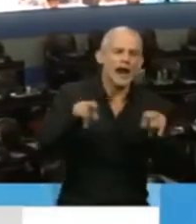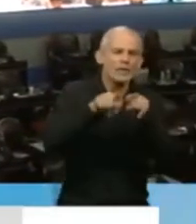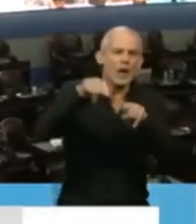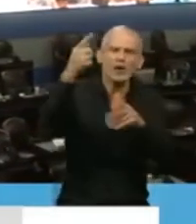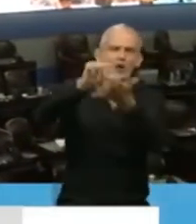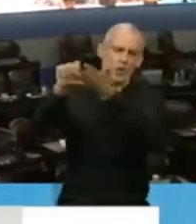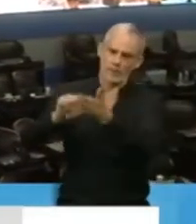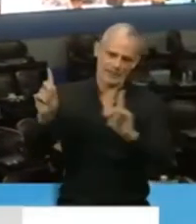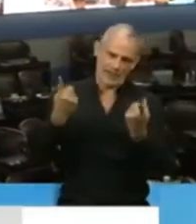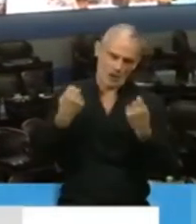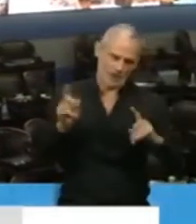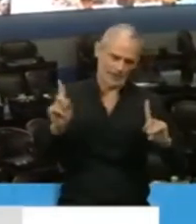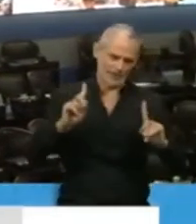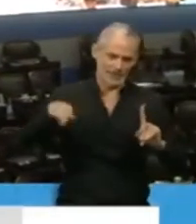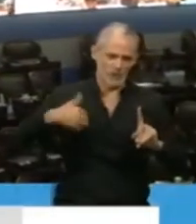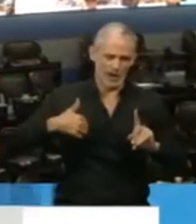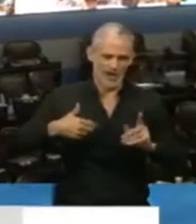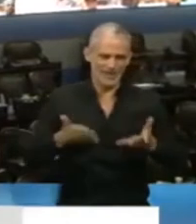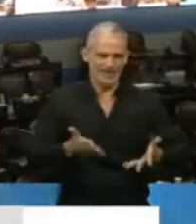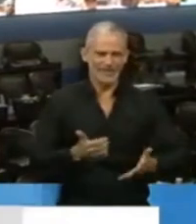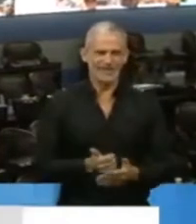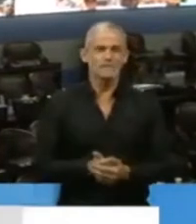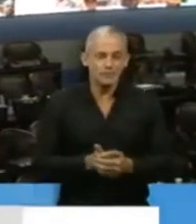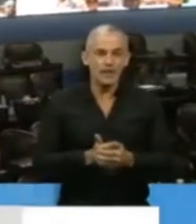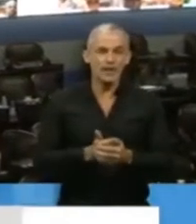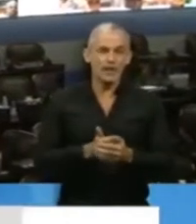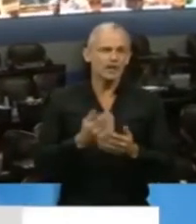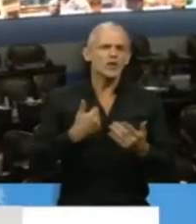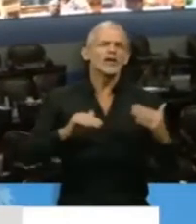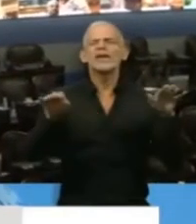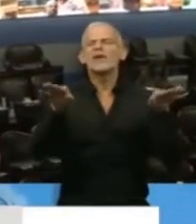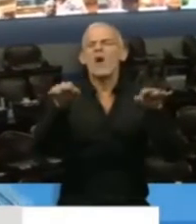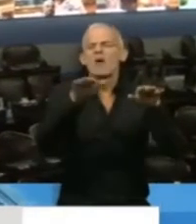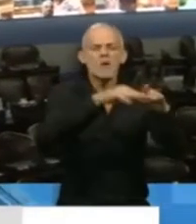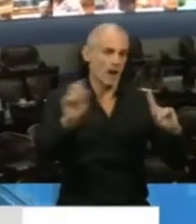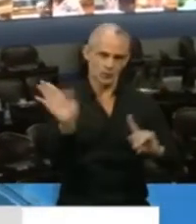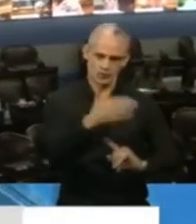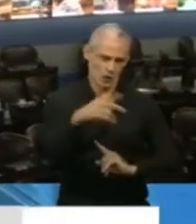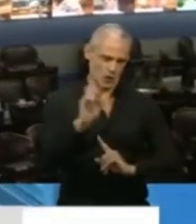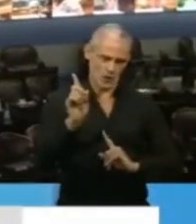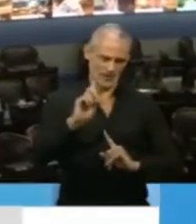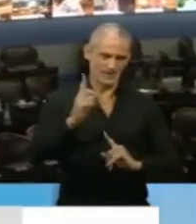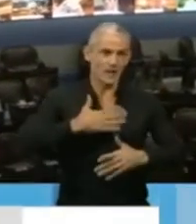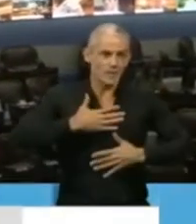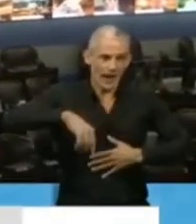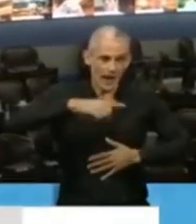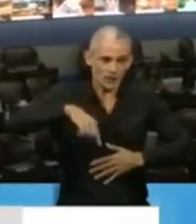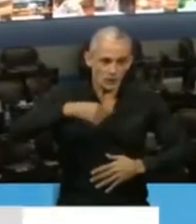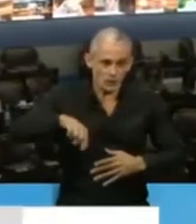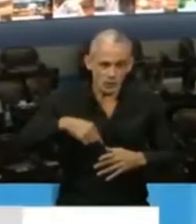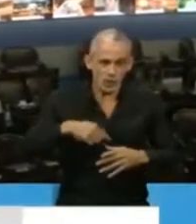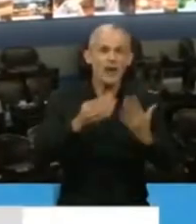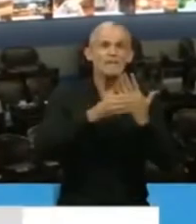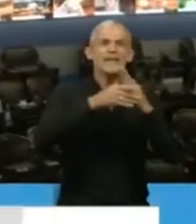Ahora, Presidente, no todo es lo mismo. Para nosotros no es lo mismo tener un